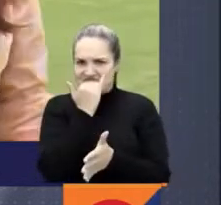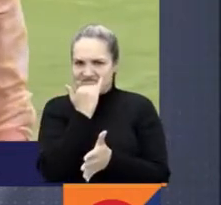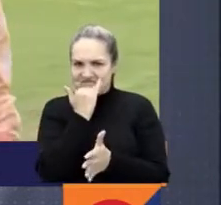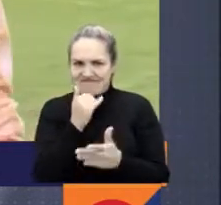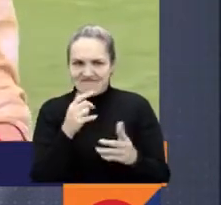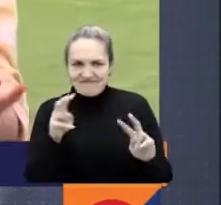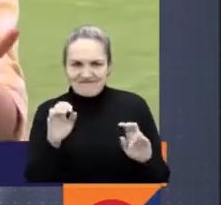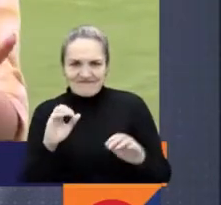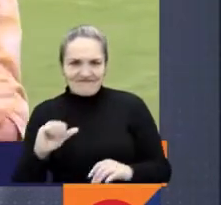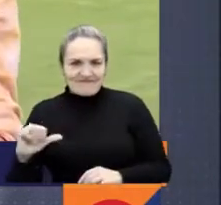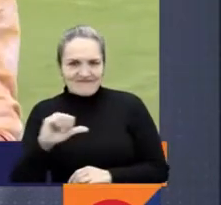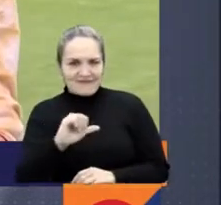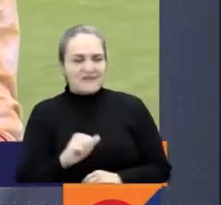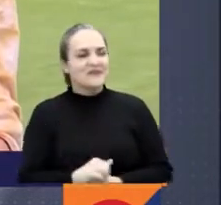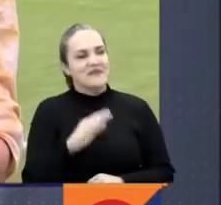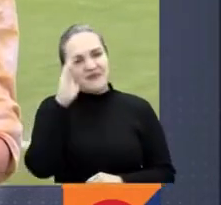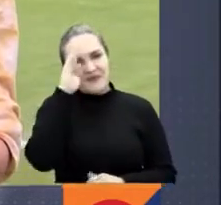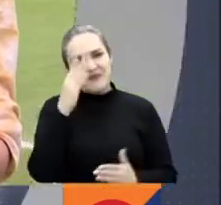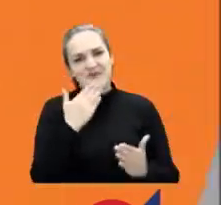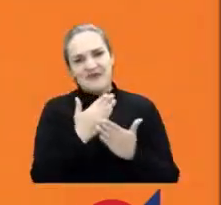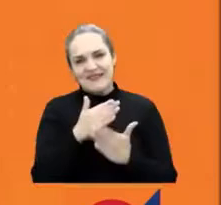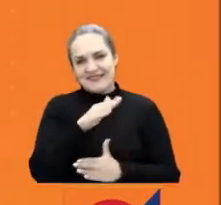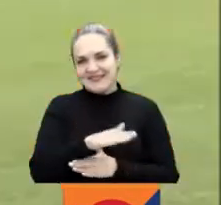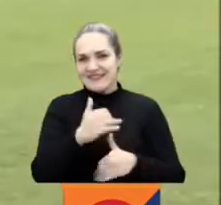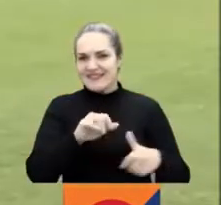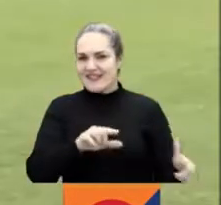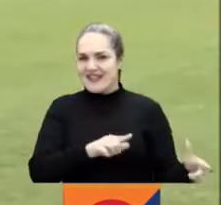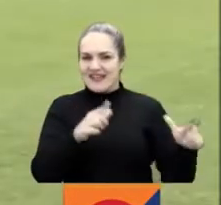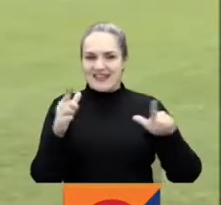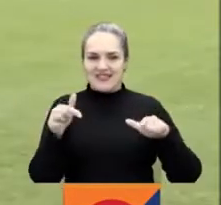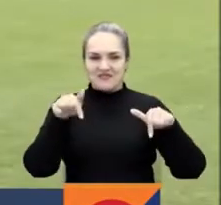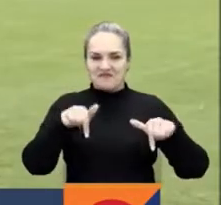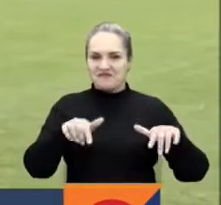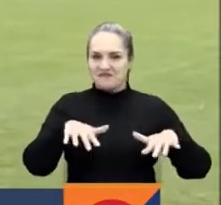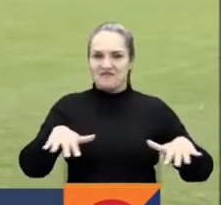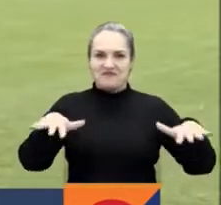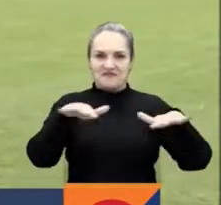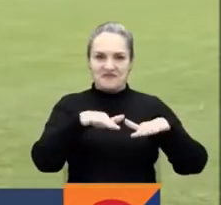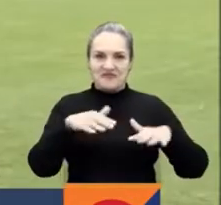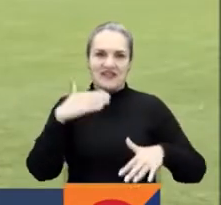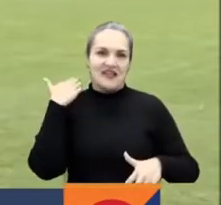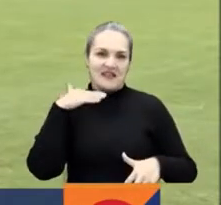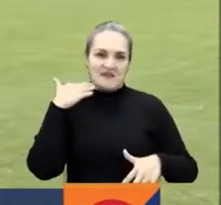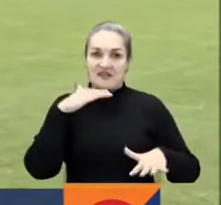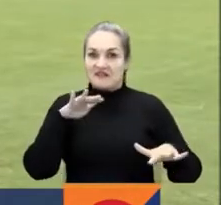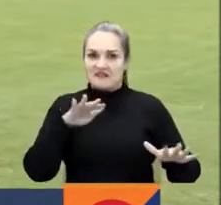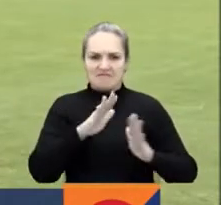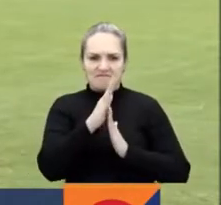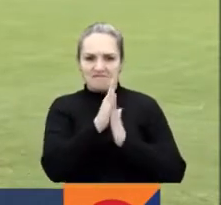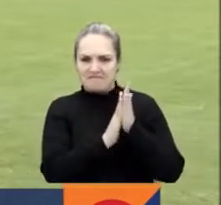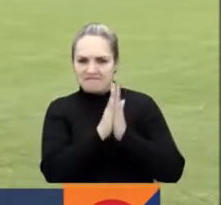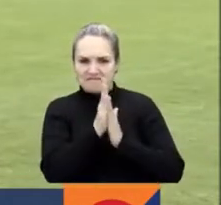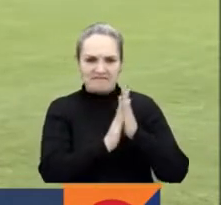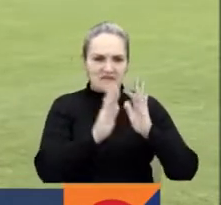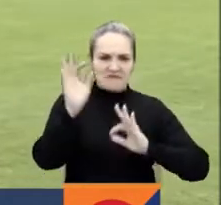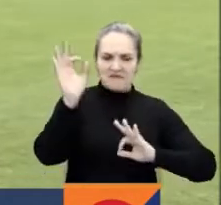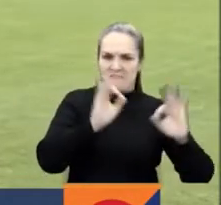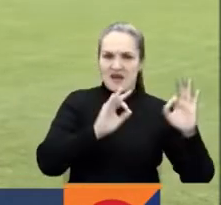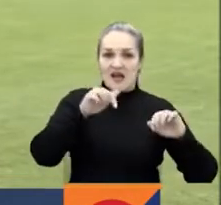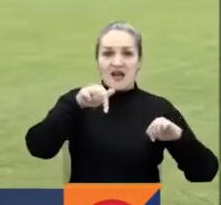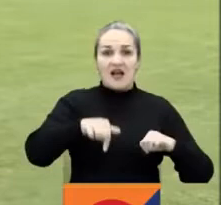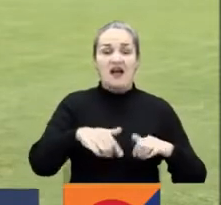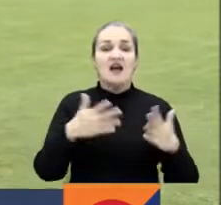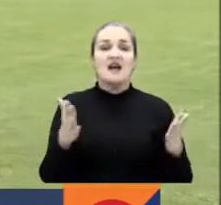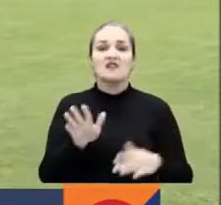Camilo, muy buenas tardes. Aquí estamos listos en el Estadio Centenario. A las siete de la noche estará la selección Colombia aquí enfrentando a Chile. Último compromiso